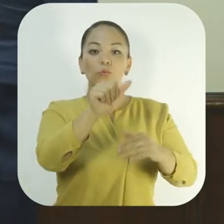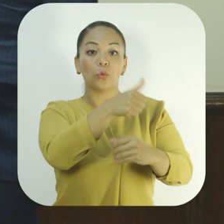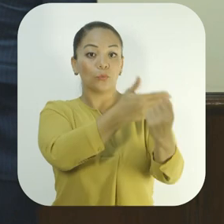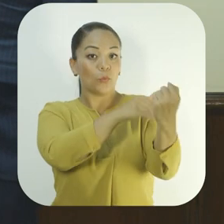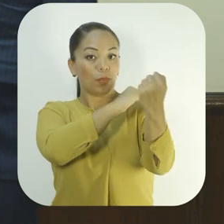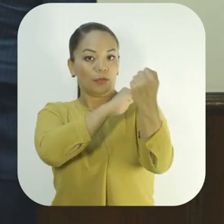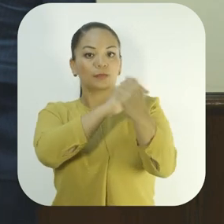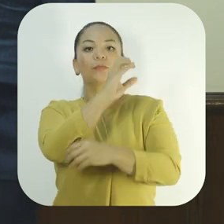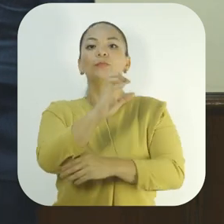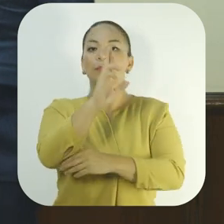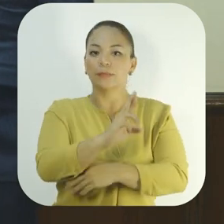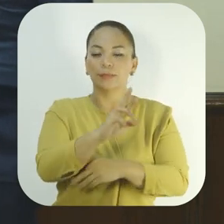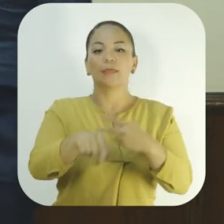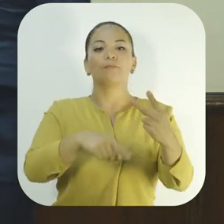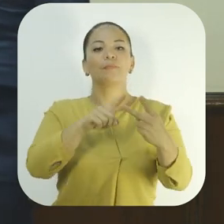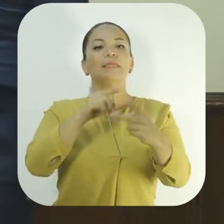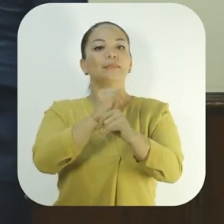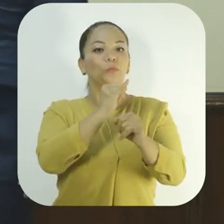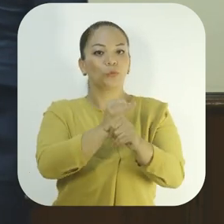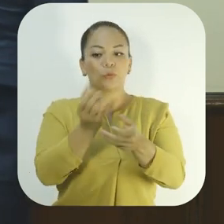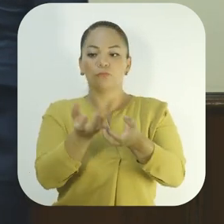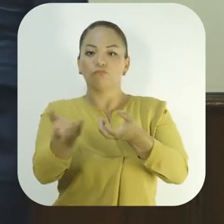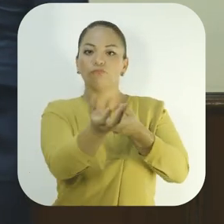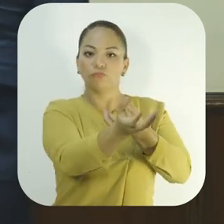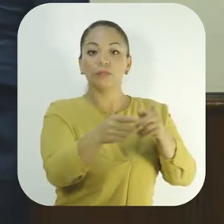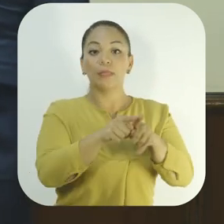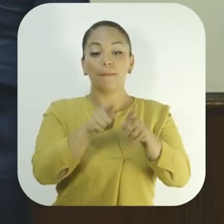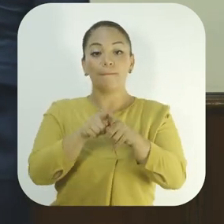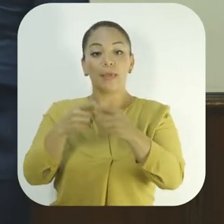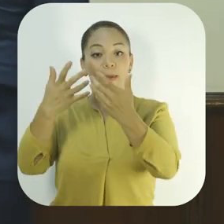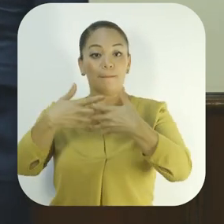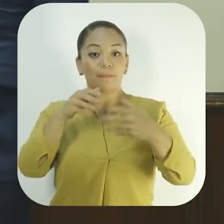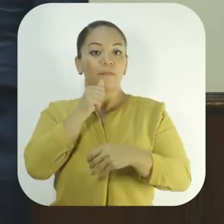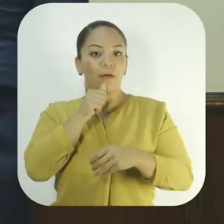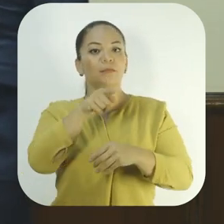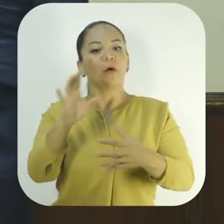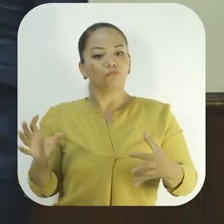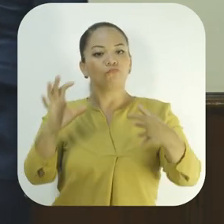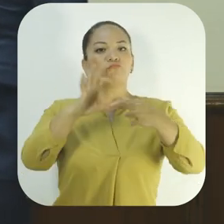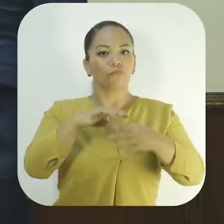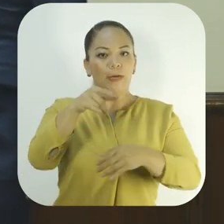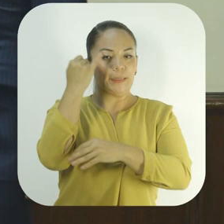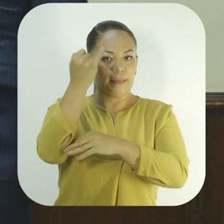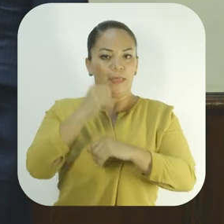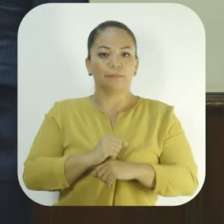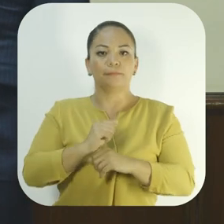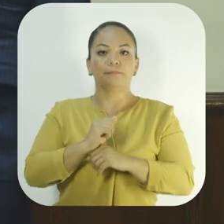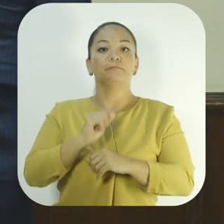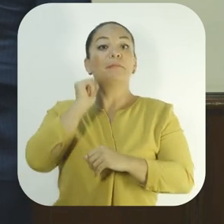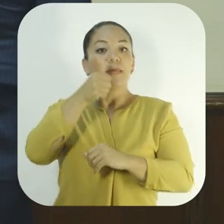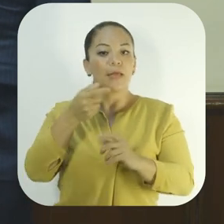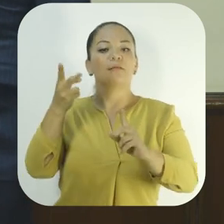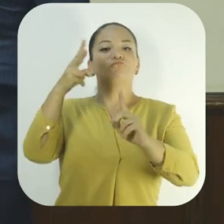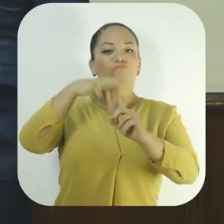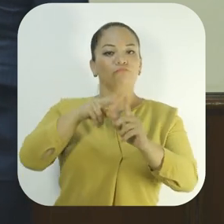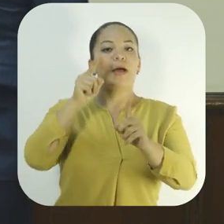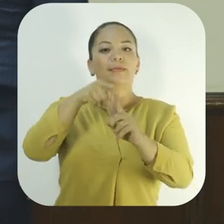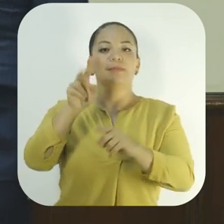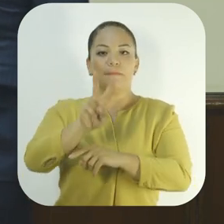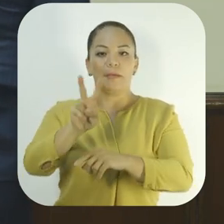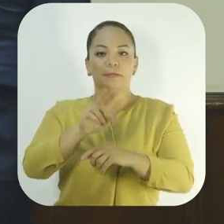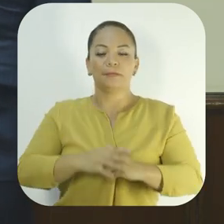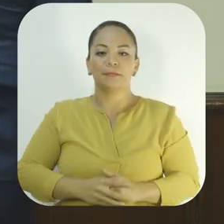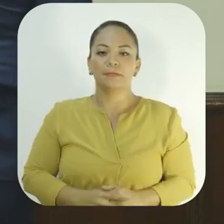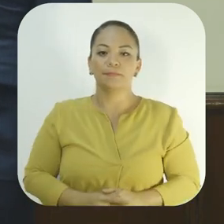la República, entidades descentralizadas y al sector privado a unirse a esta iniciativa que aplicará a partir de mañana y hasta el día viernes